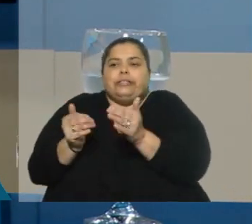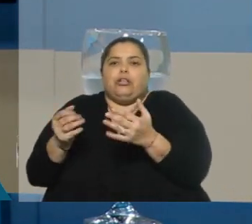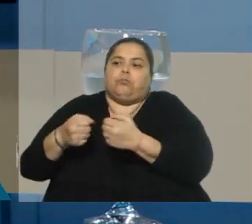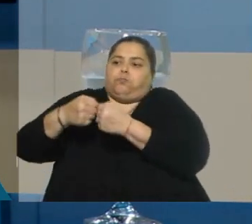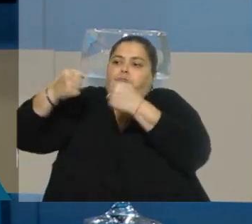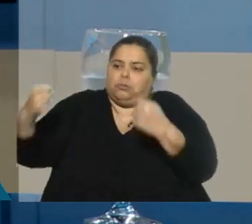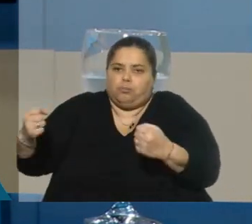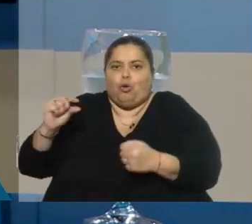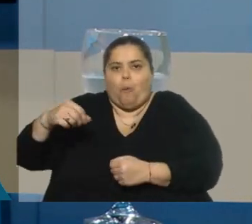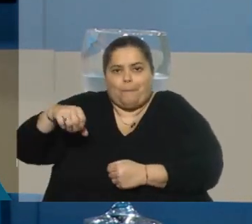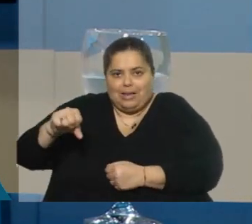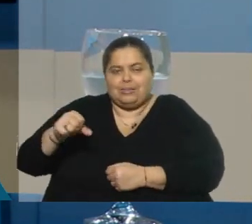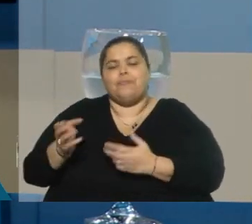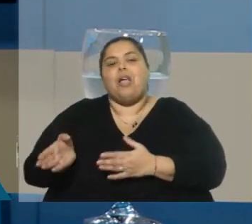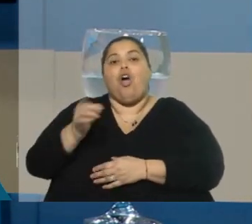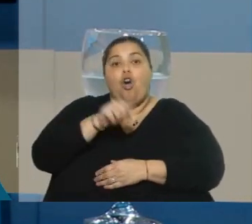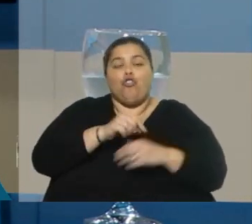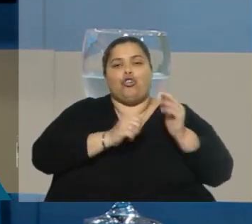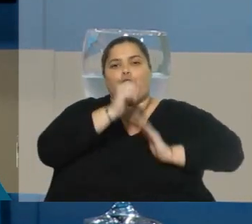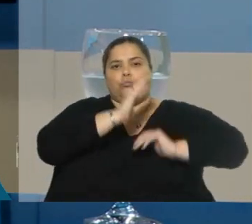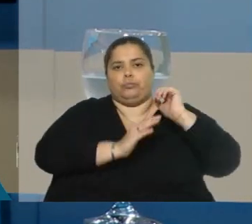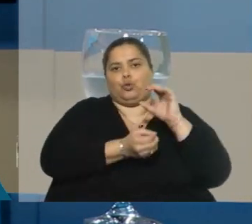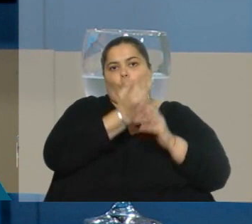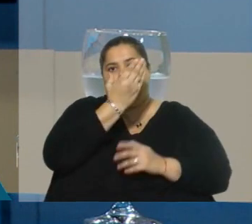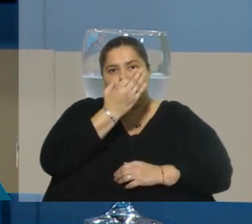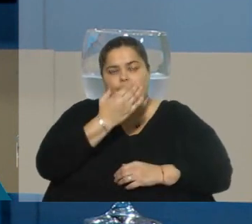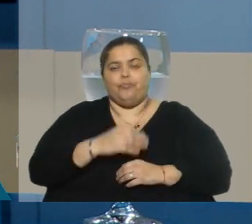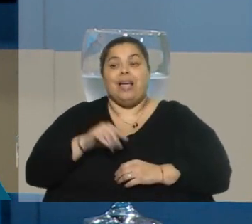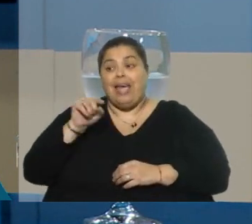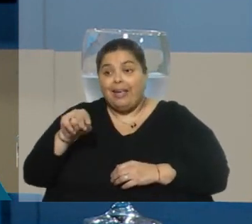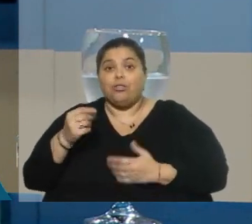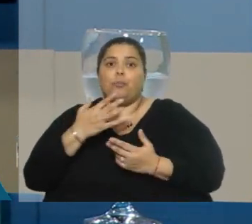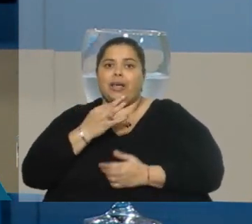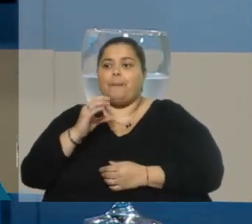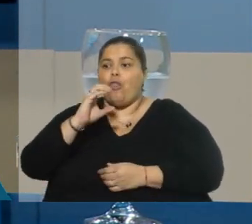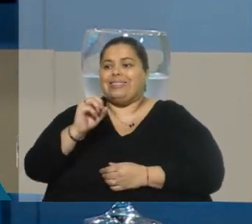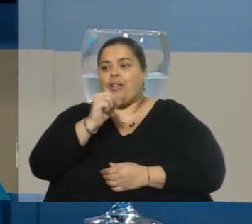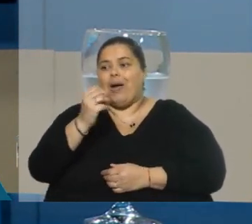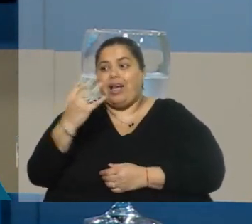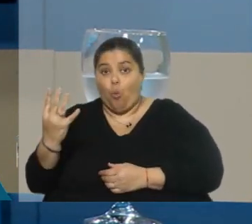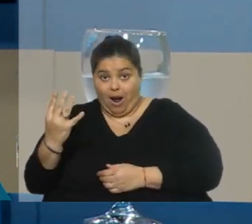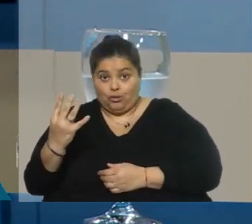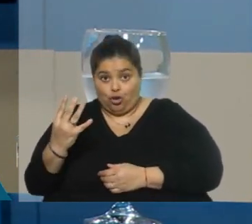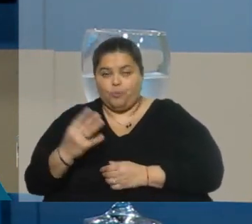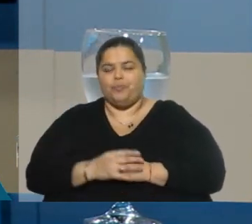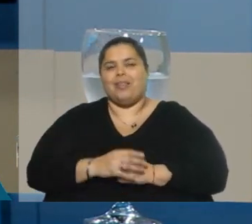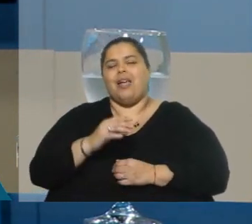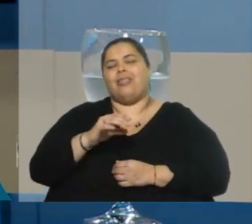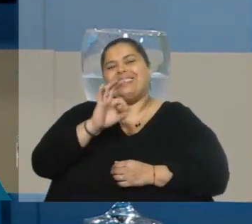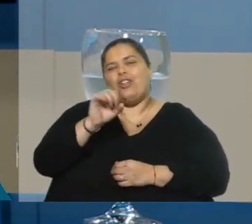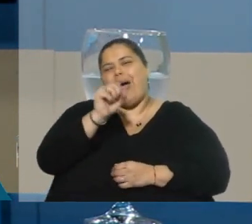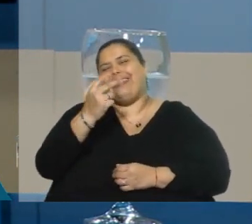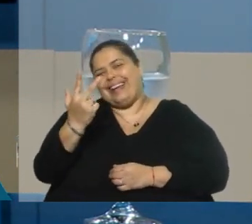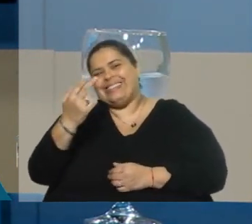para organizar nuevos grupos o generar nuevos cupos de atención de niños de 0 a 4. Es de 0 a 3, pero esa es la que cumple en los 4 años.